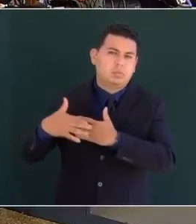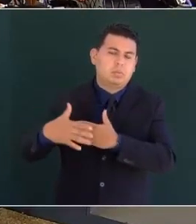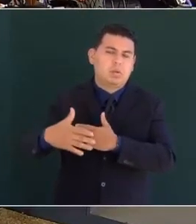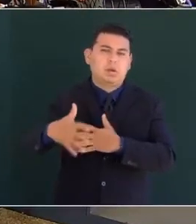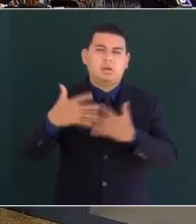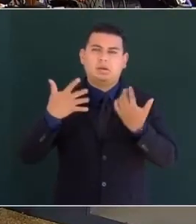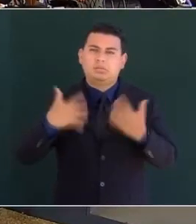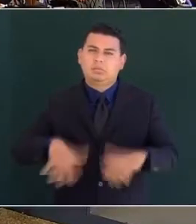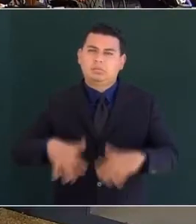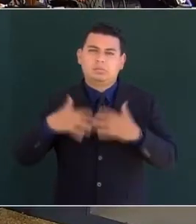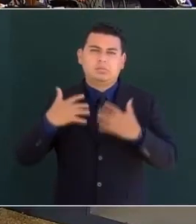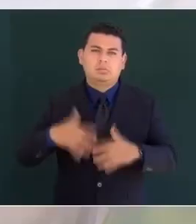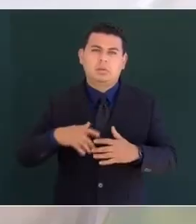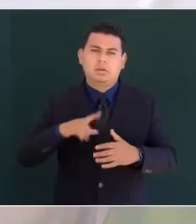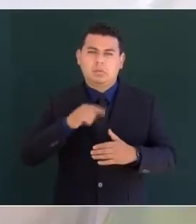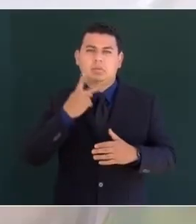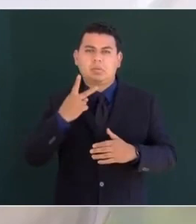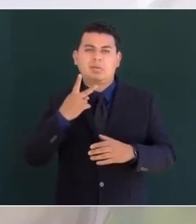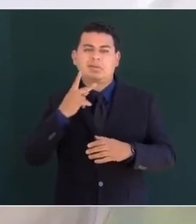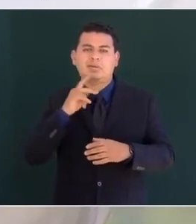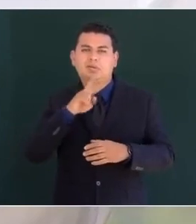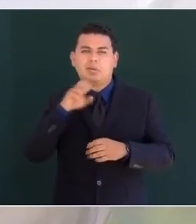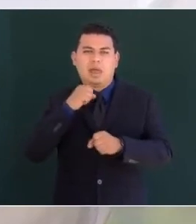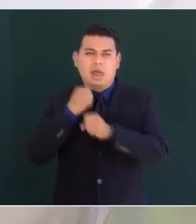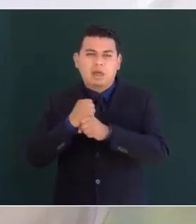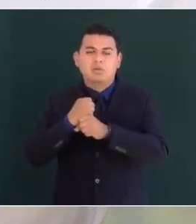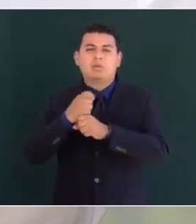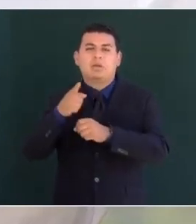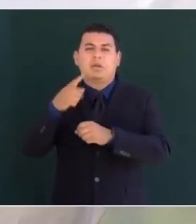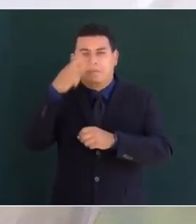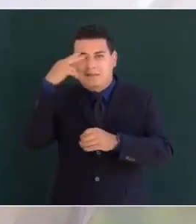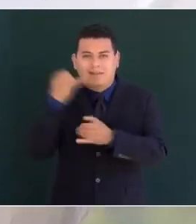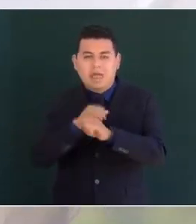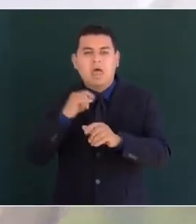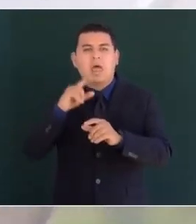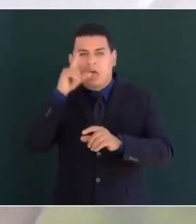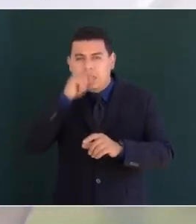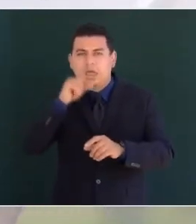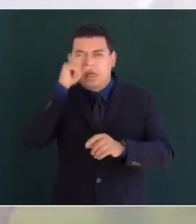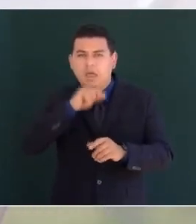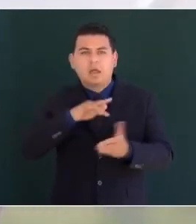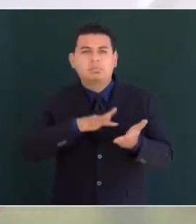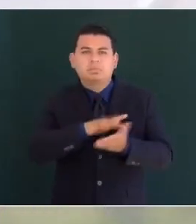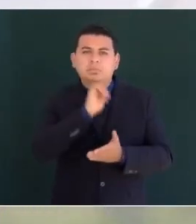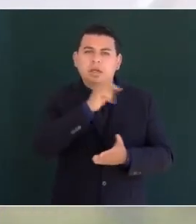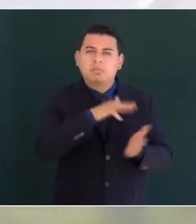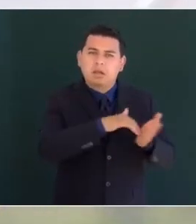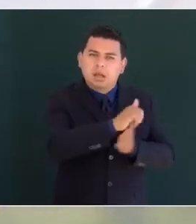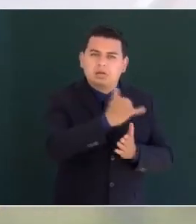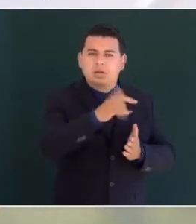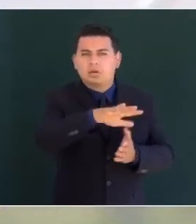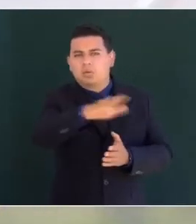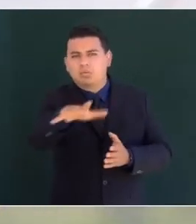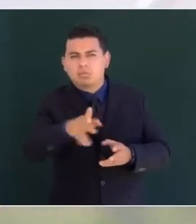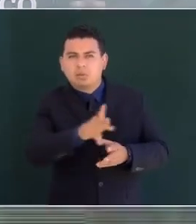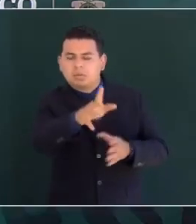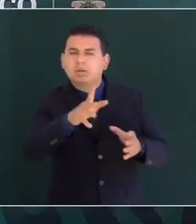México independiente nada mejor lo digo